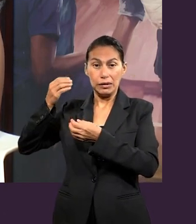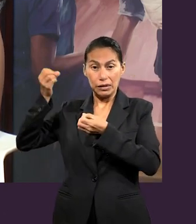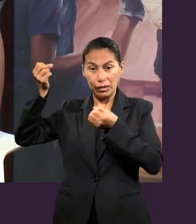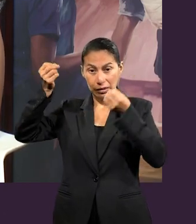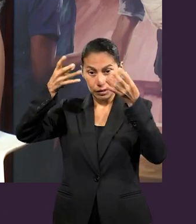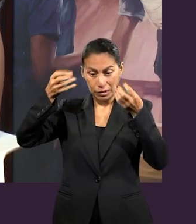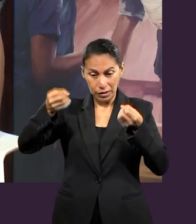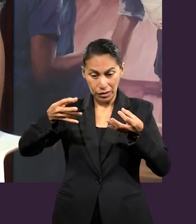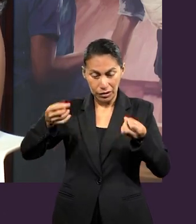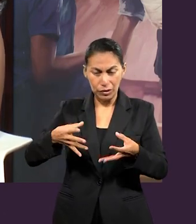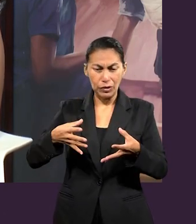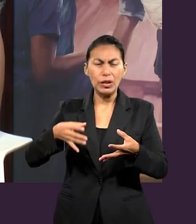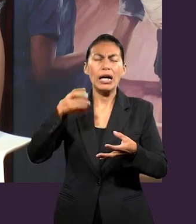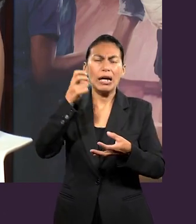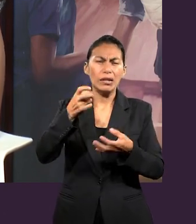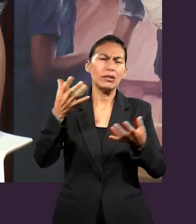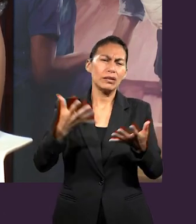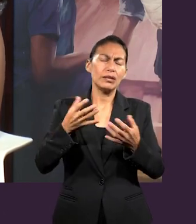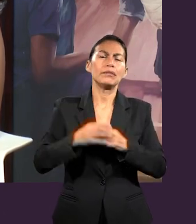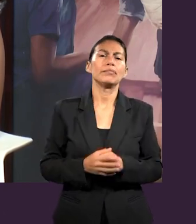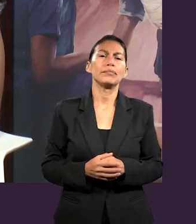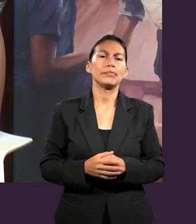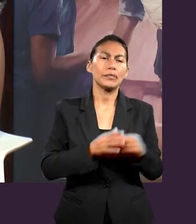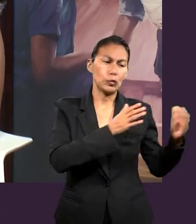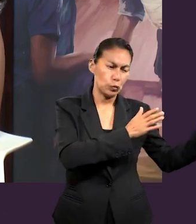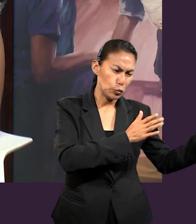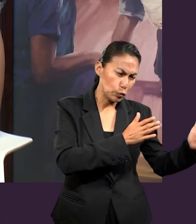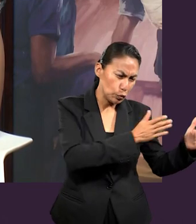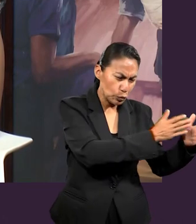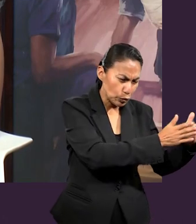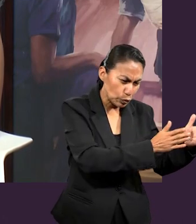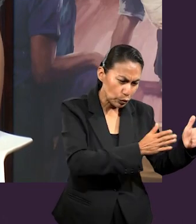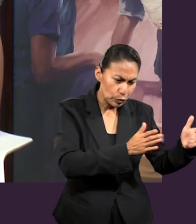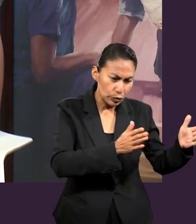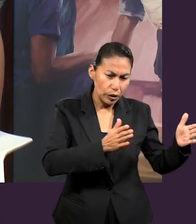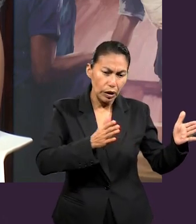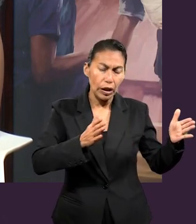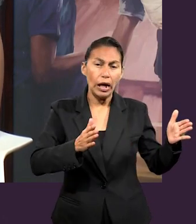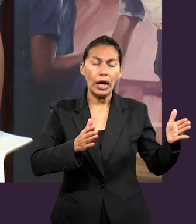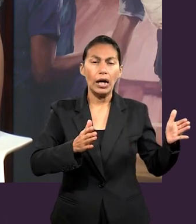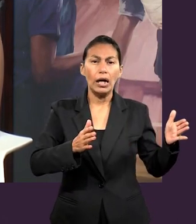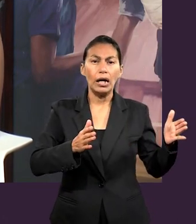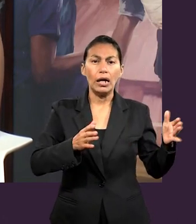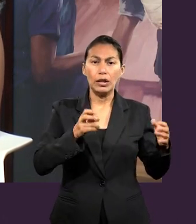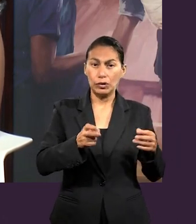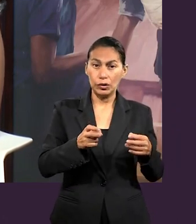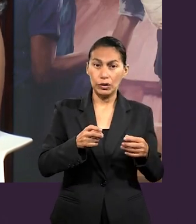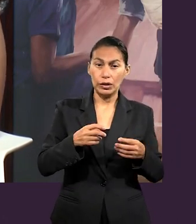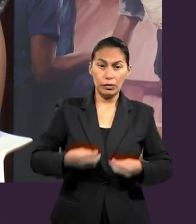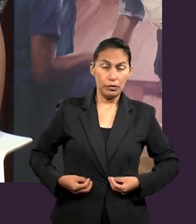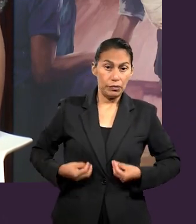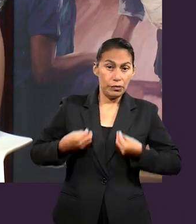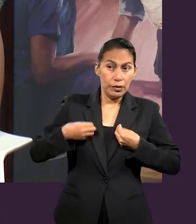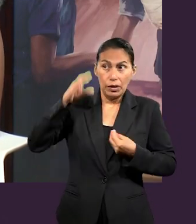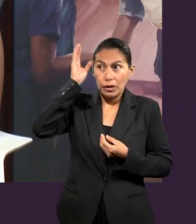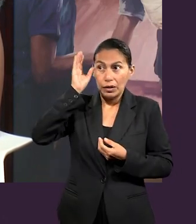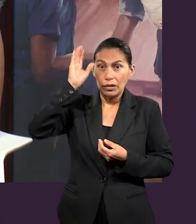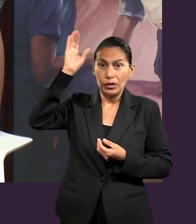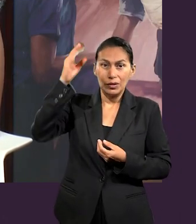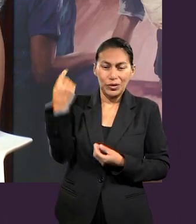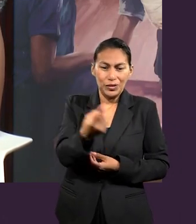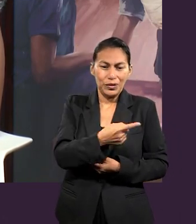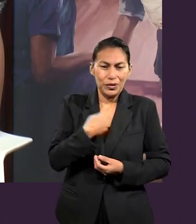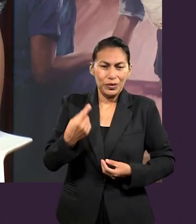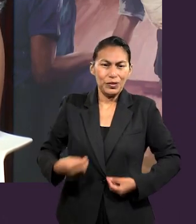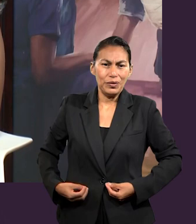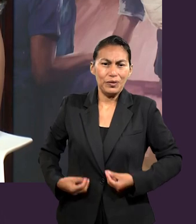mantenido durante todo este tiempo, abarca no solamente el tiempo, sino también el espacio. Así que abarca la vida de Cristo y también nuestra vida, ¿verdad?